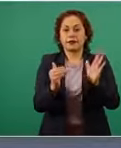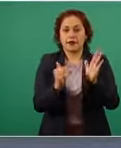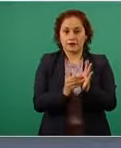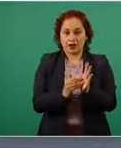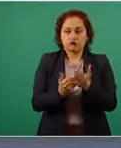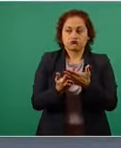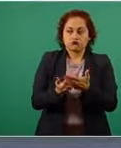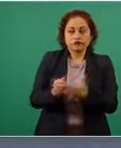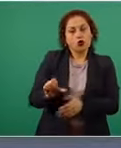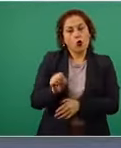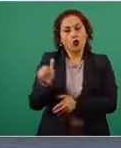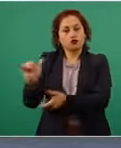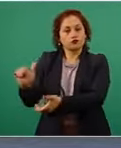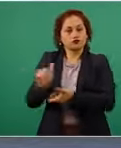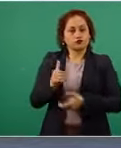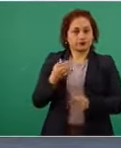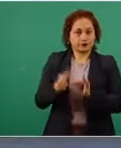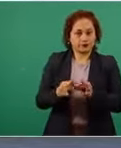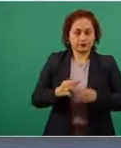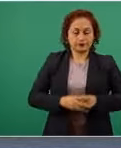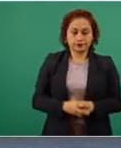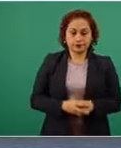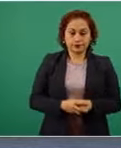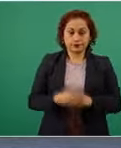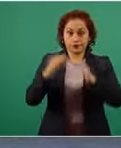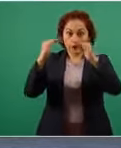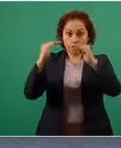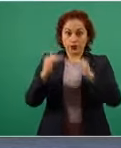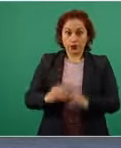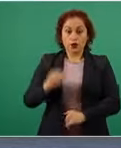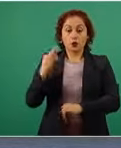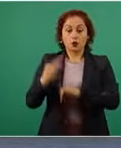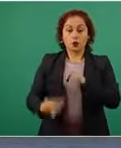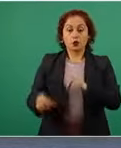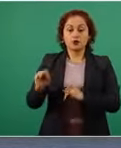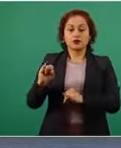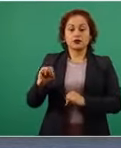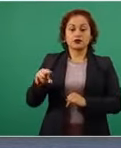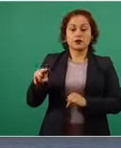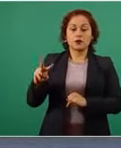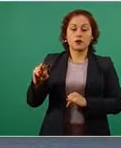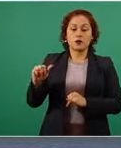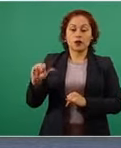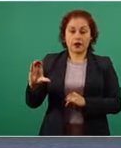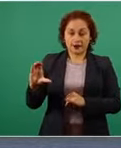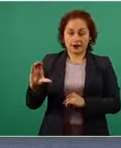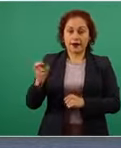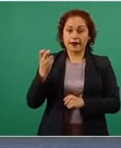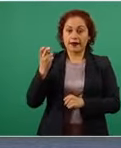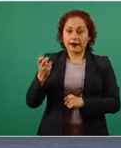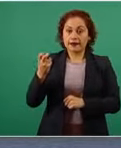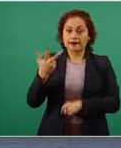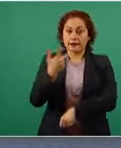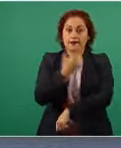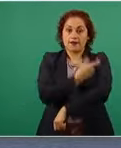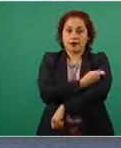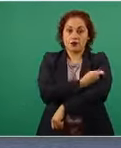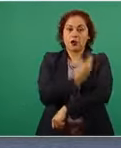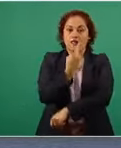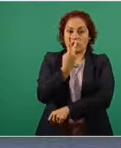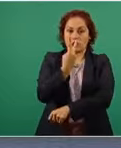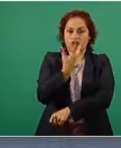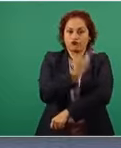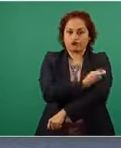el segundo embarque. Por último, Sinovac, que es una vacuna de también dos dosis.